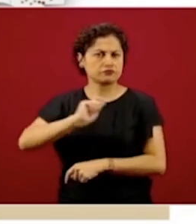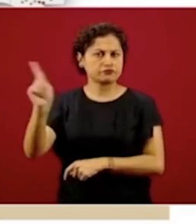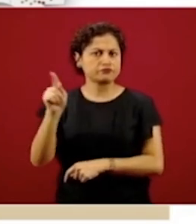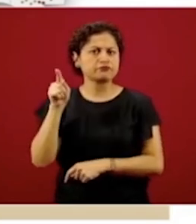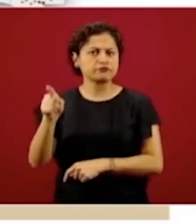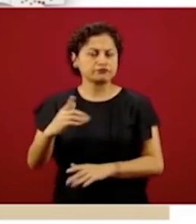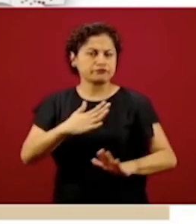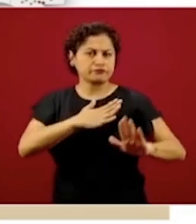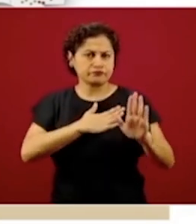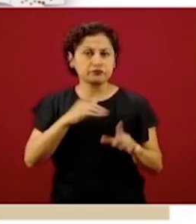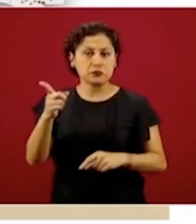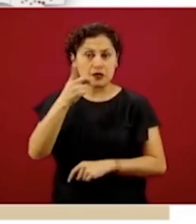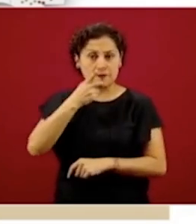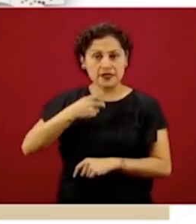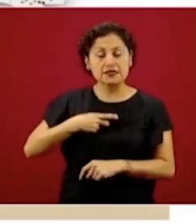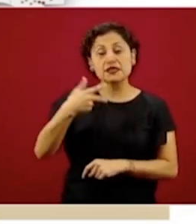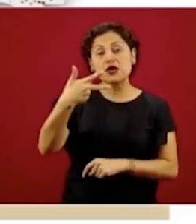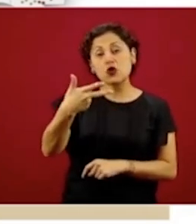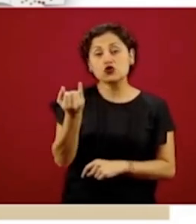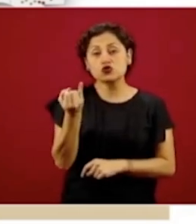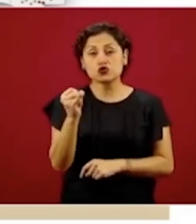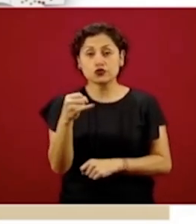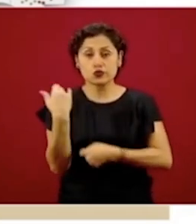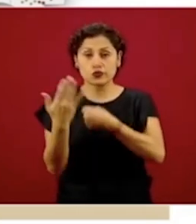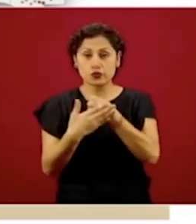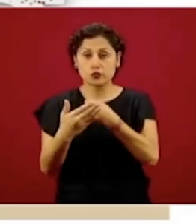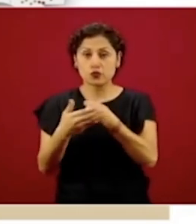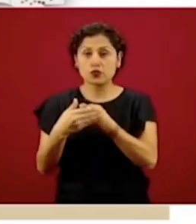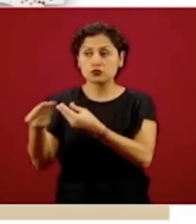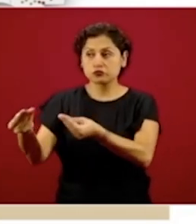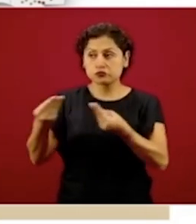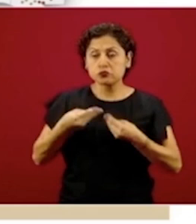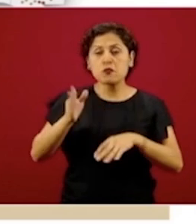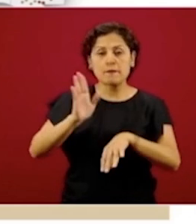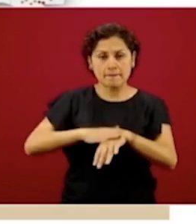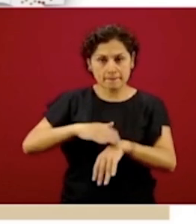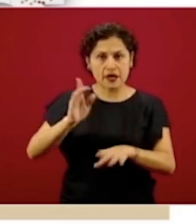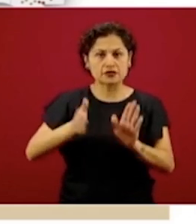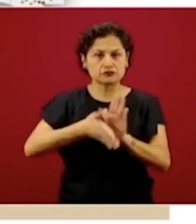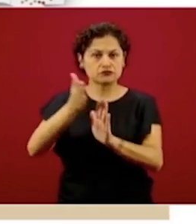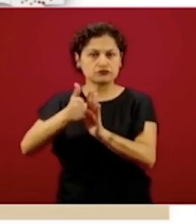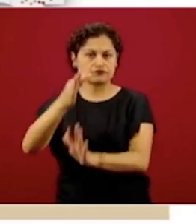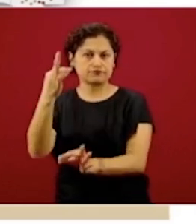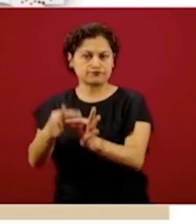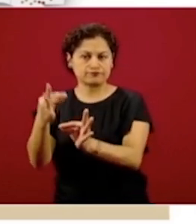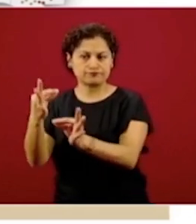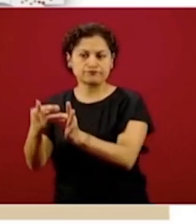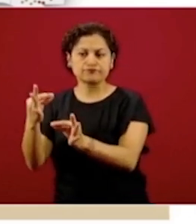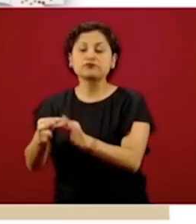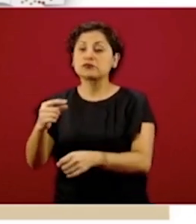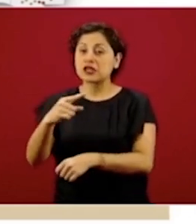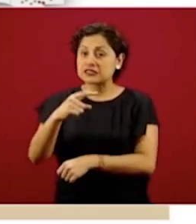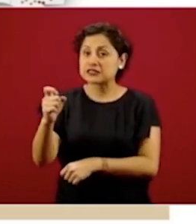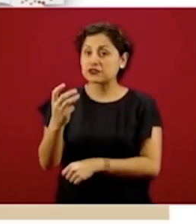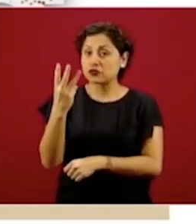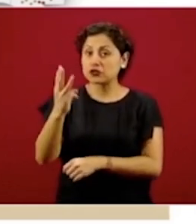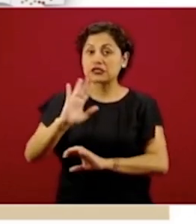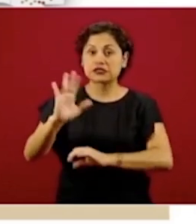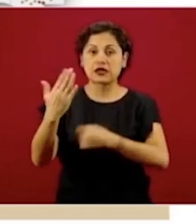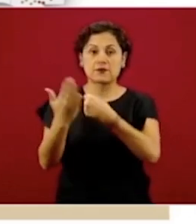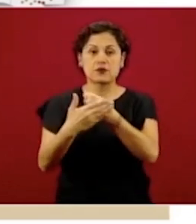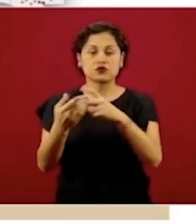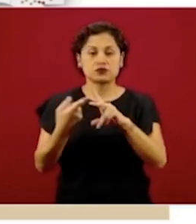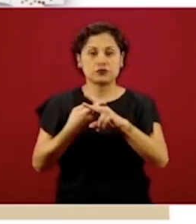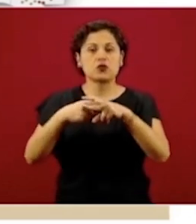por ahí del 8 de junio me están entregando 106 sucursales más y tenemos también 103 más por iniciar, lo cual nos da al momento